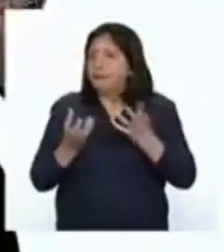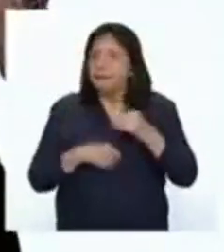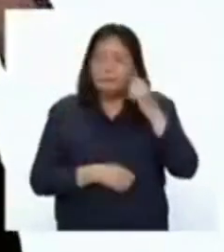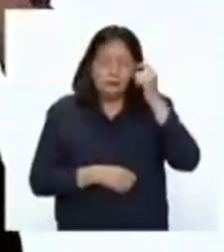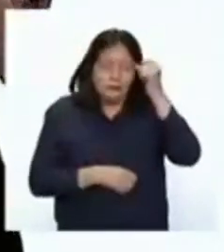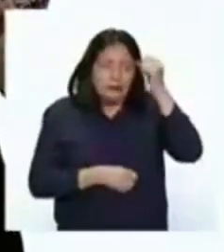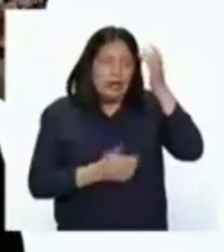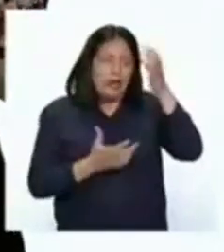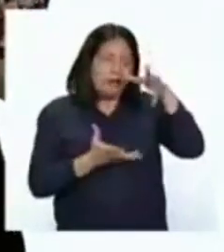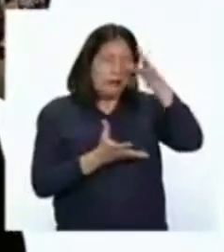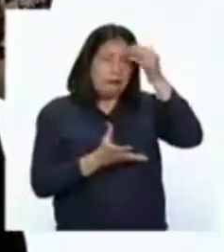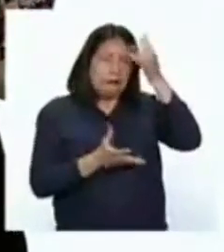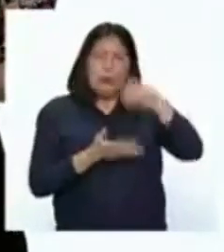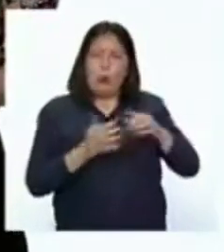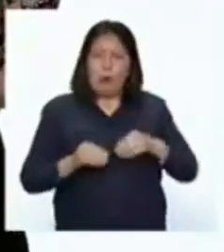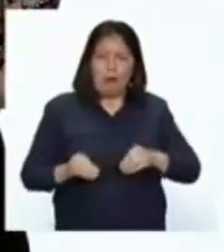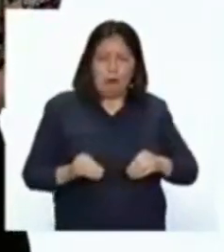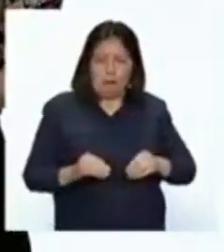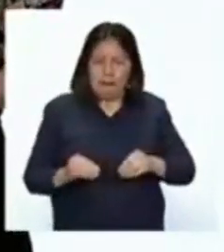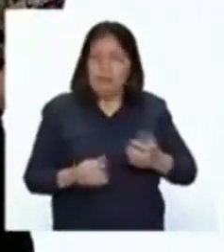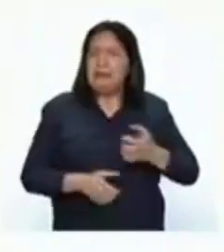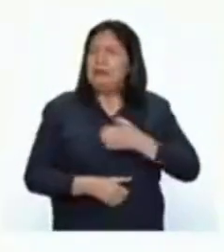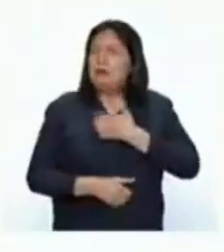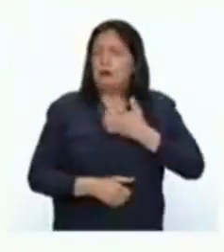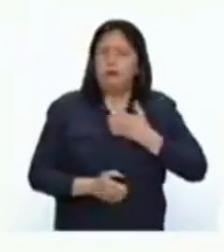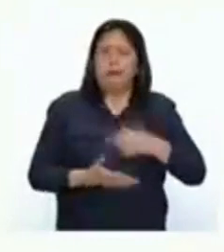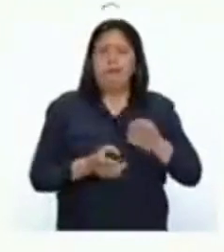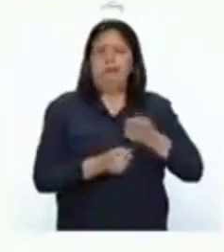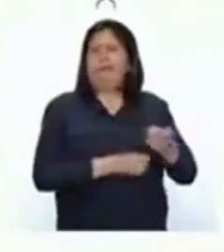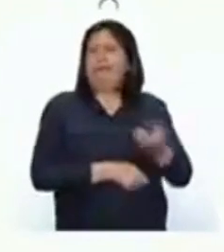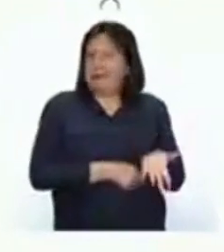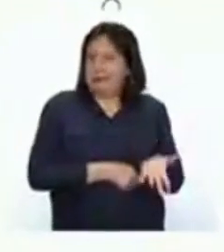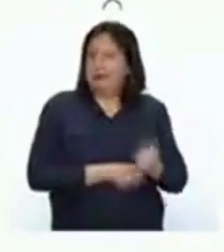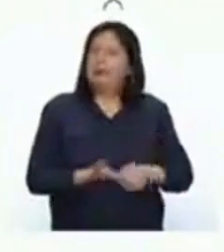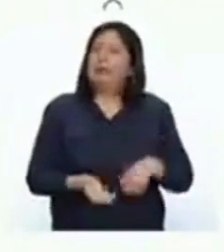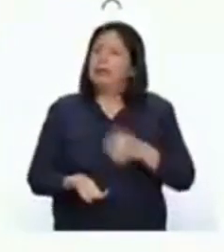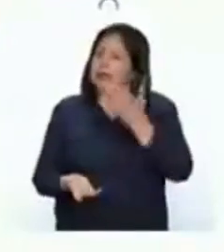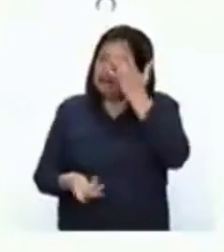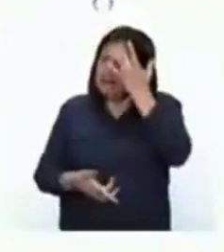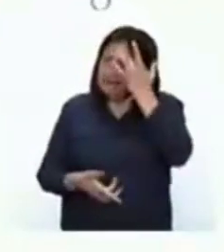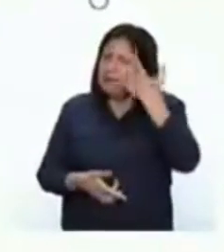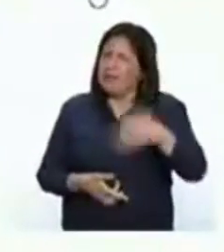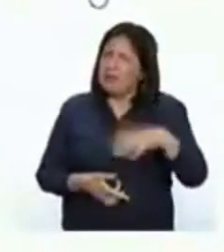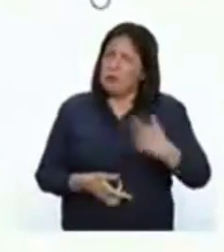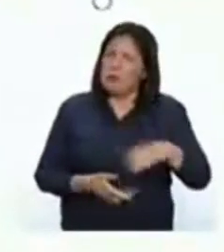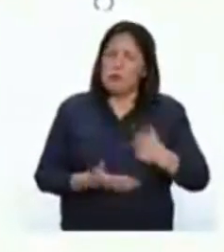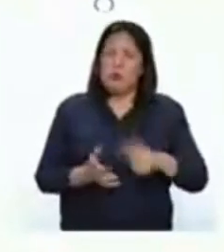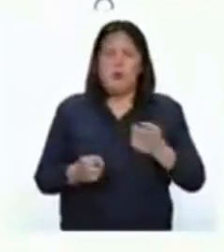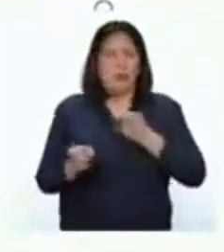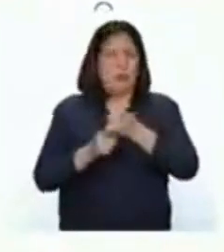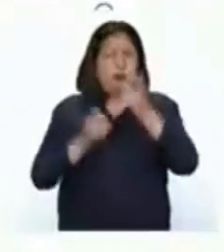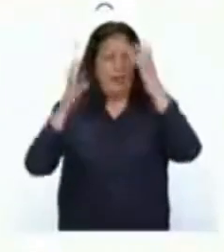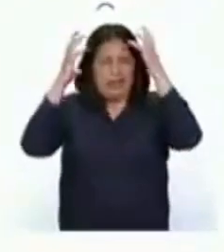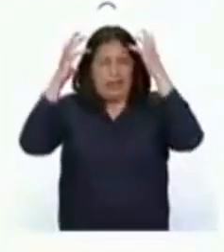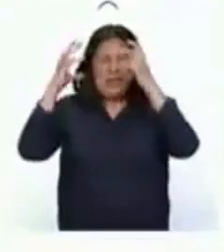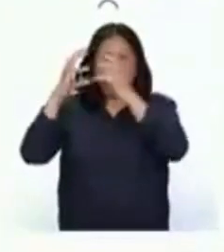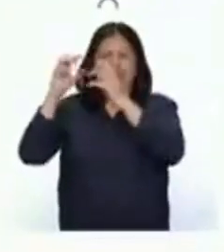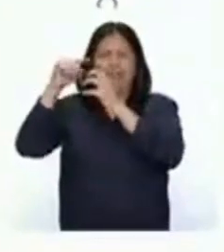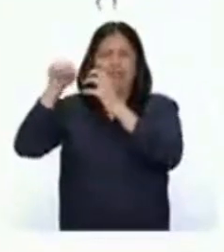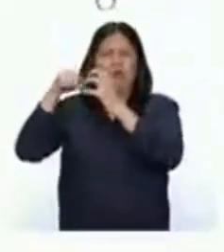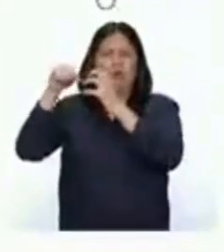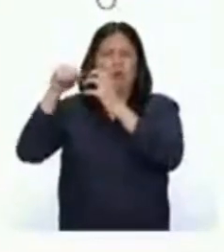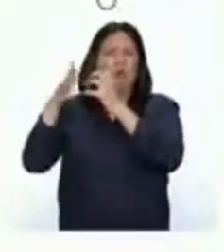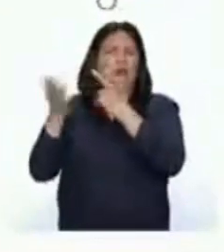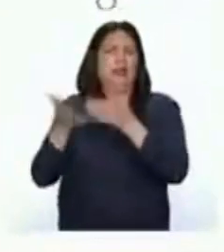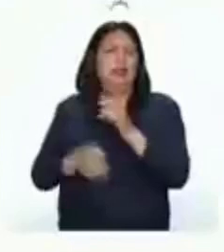cognitivo, a nivel motor y emocional. La anemia puede afectar las células cerebrales en los primeros 2